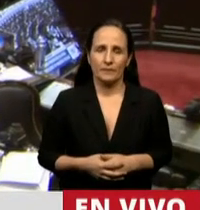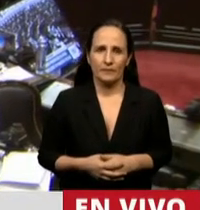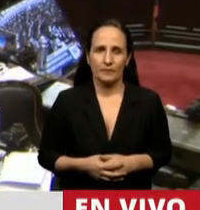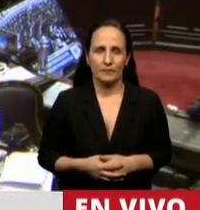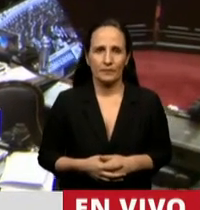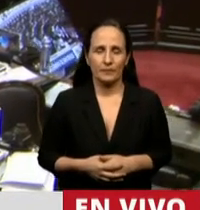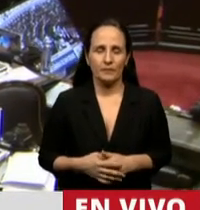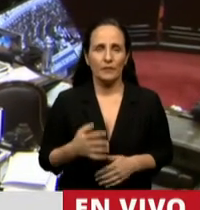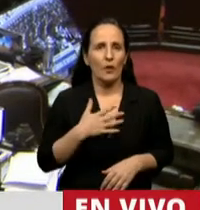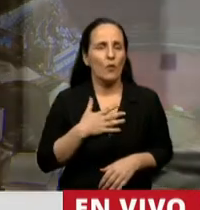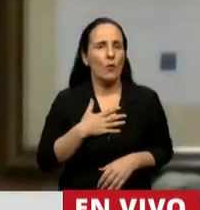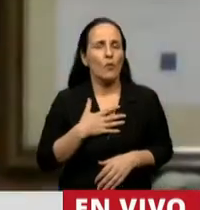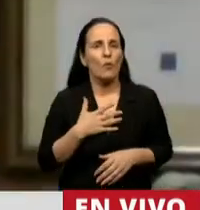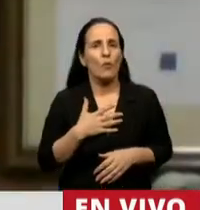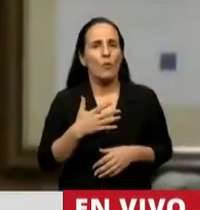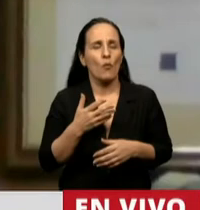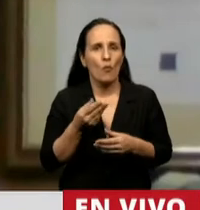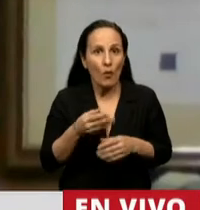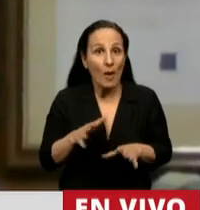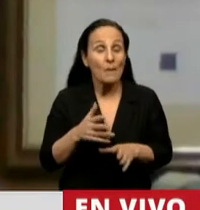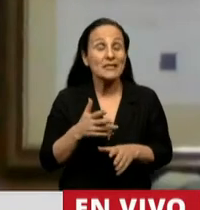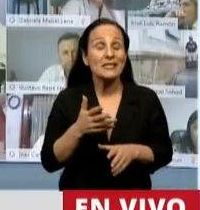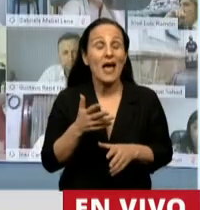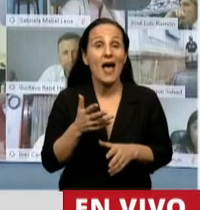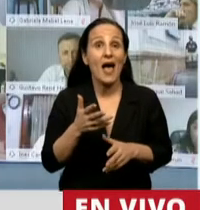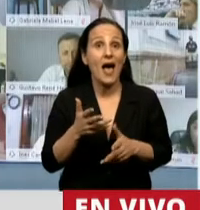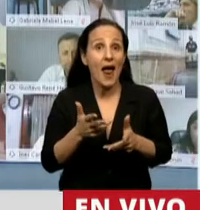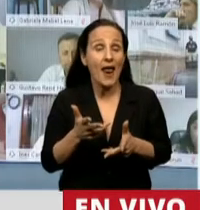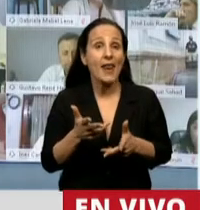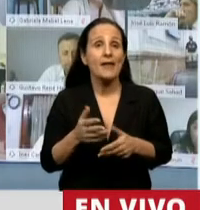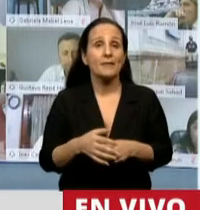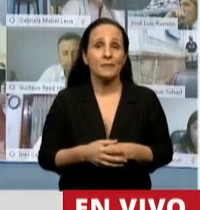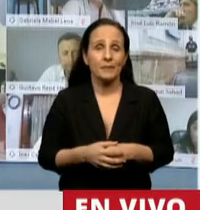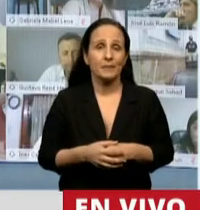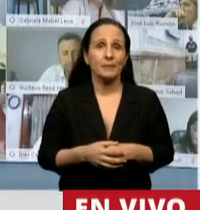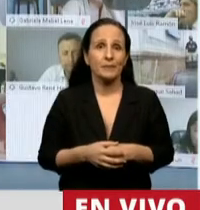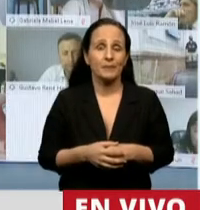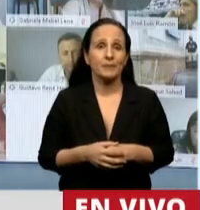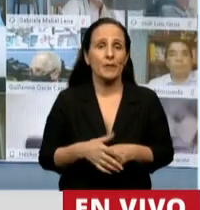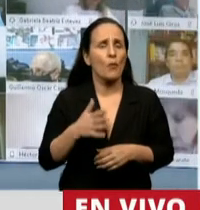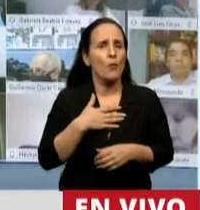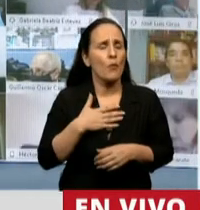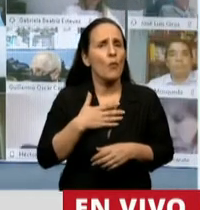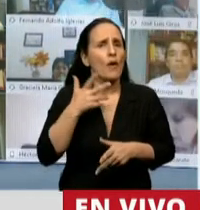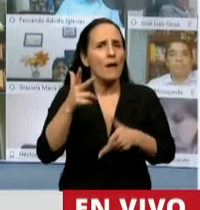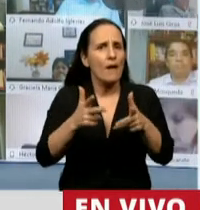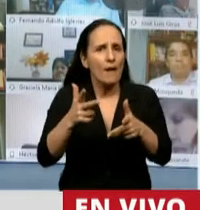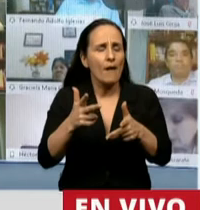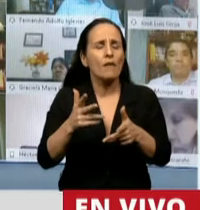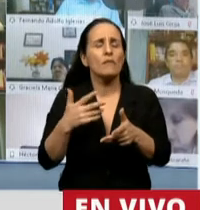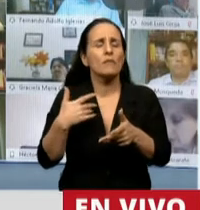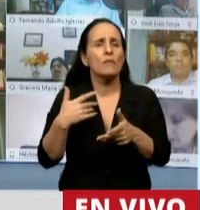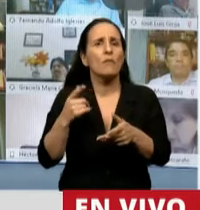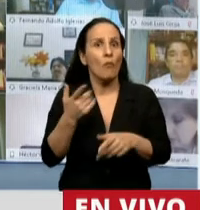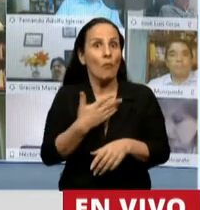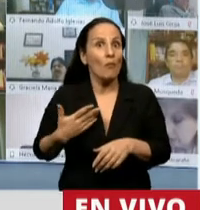Voy a comenzar comentando acerca de lo propuesto por el